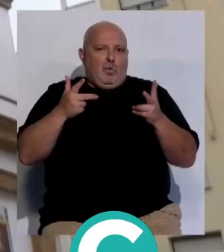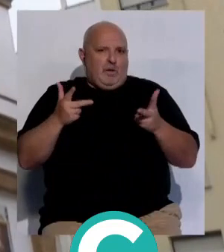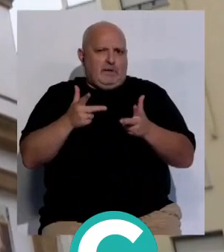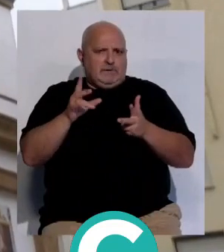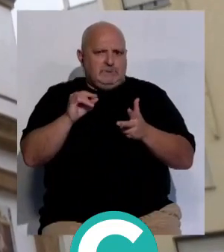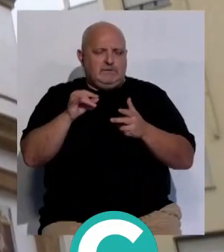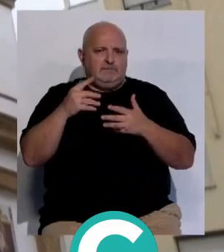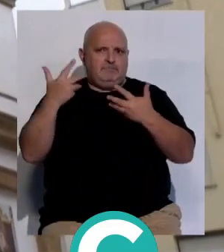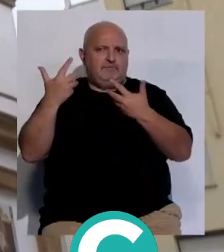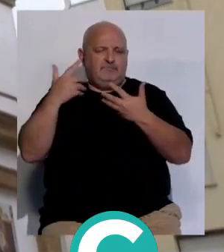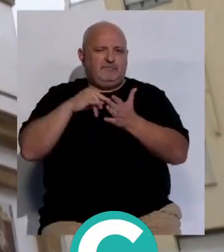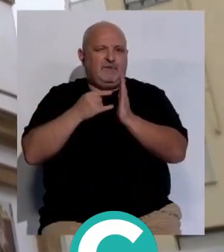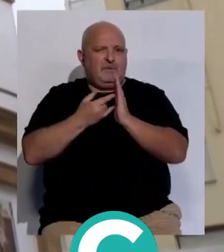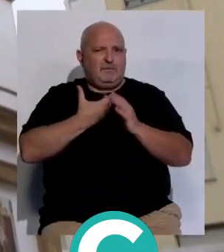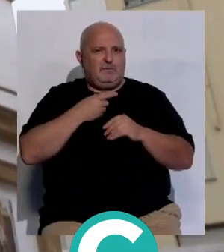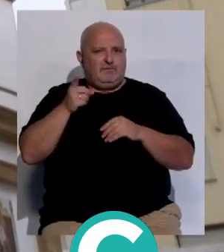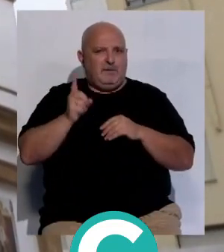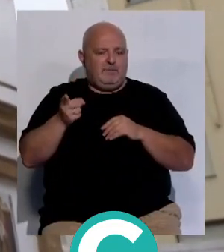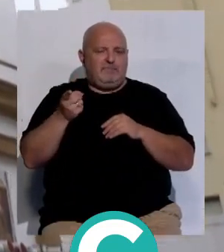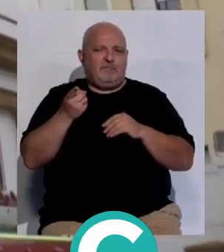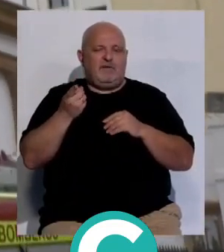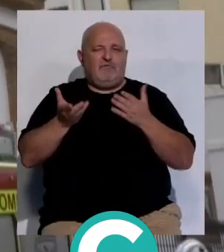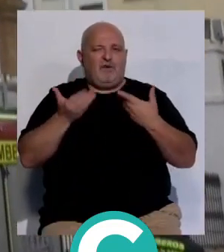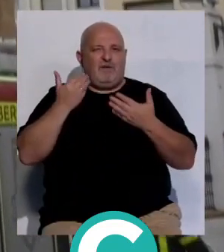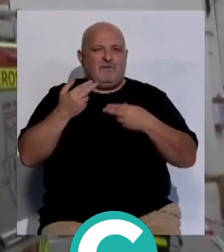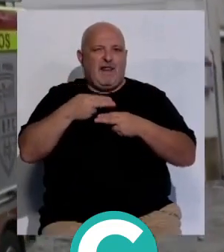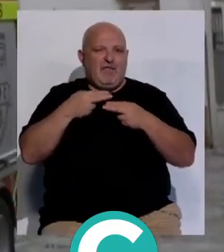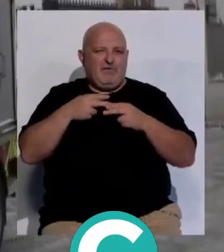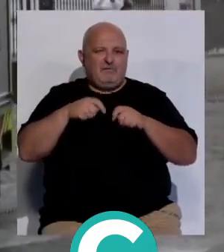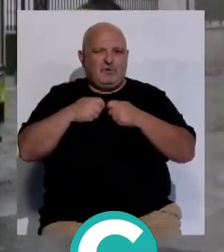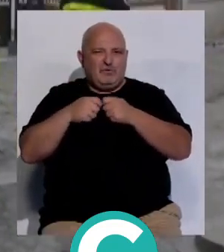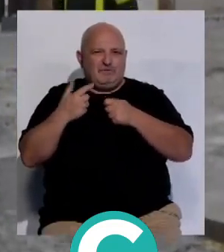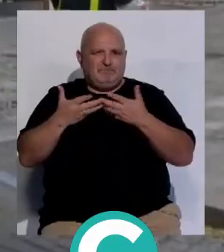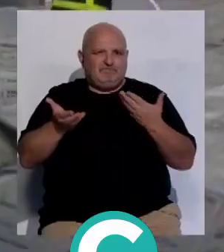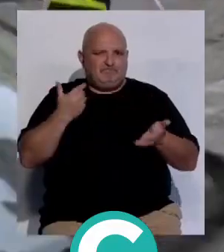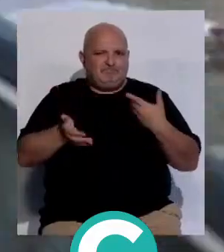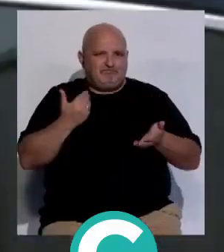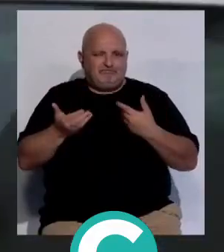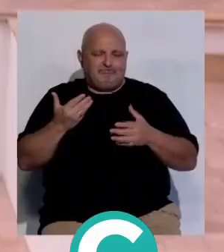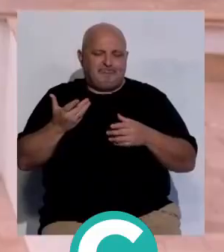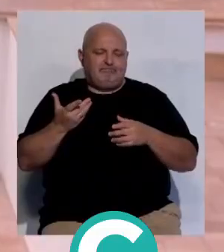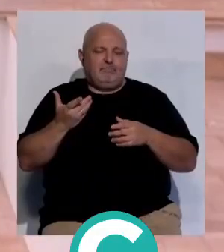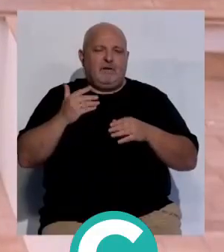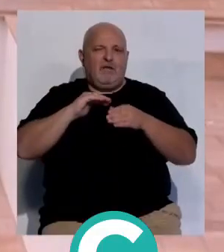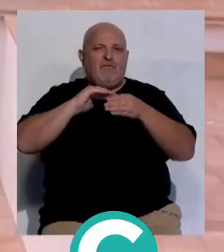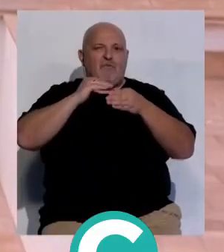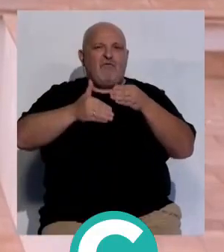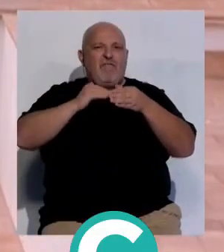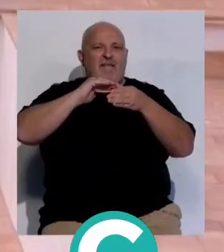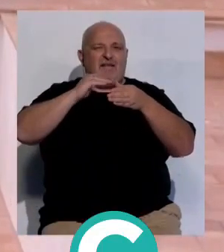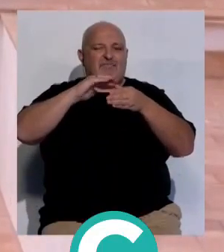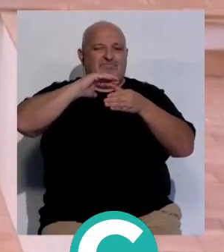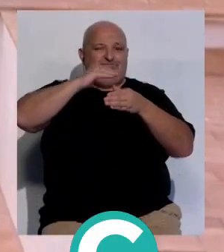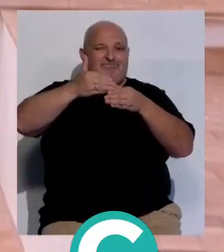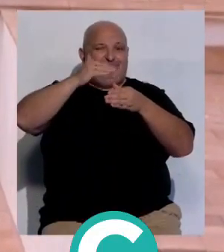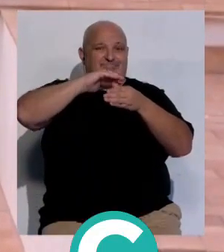que han recomendado también los técnicos del ayuntamiento como es de desescombrar y cubrir la bóveda la parte de la bóveda que ha